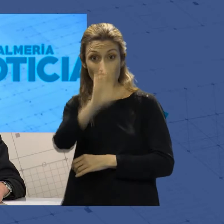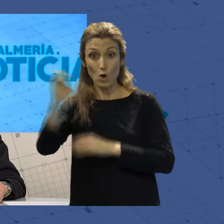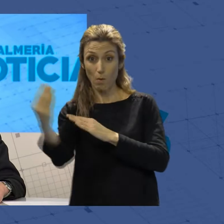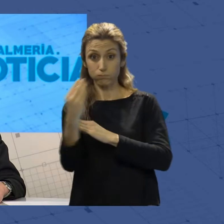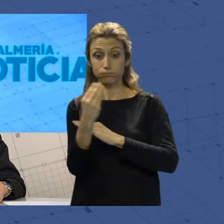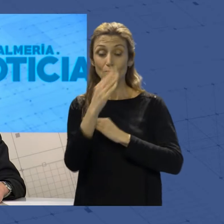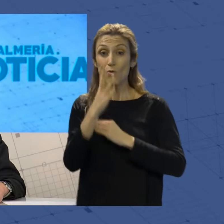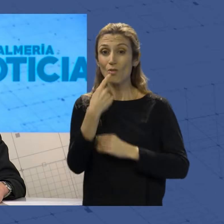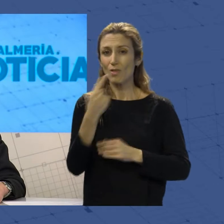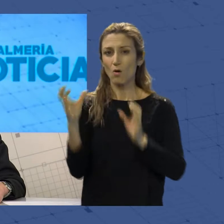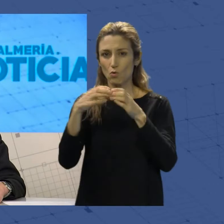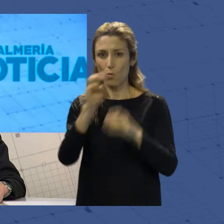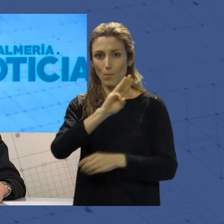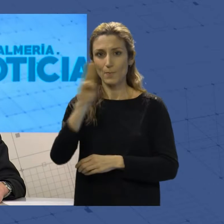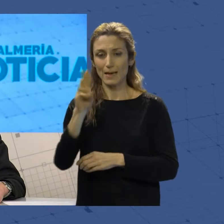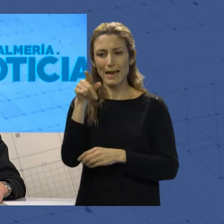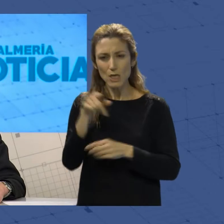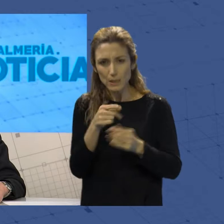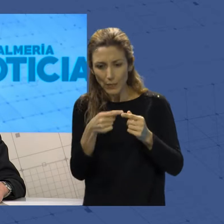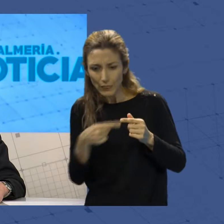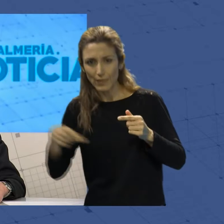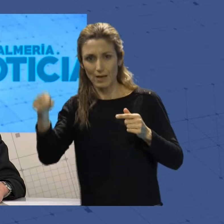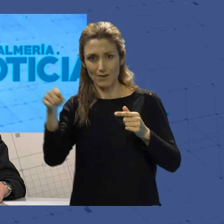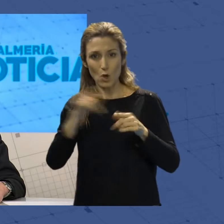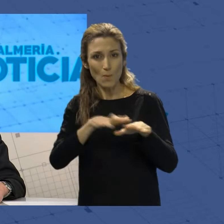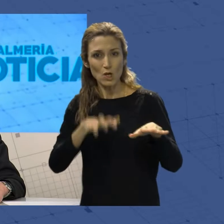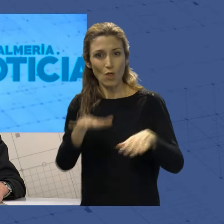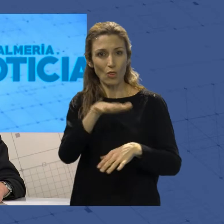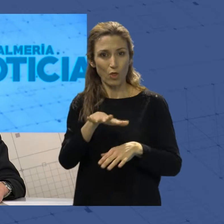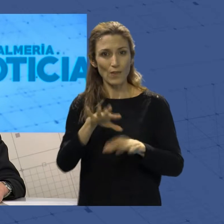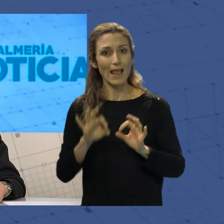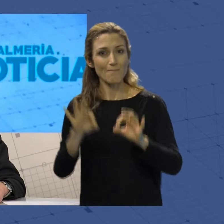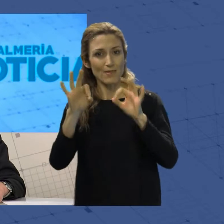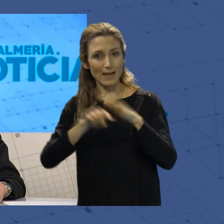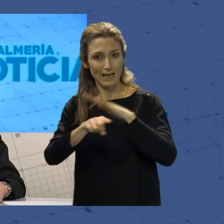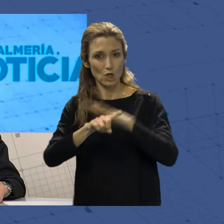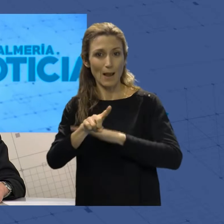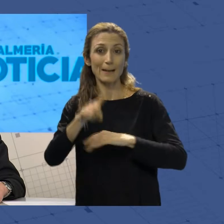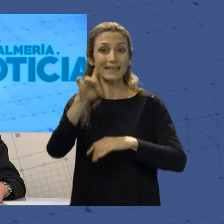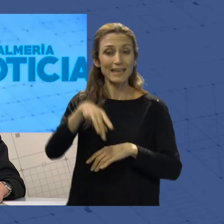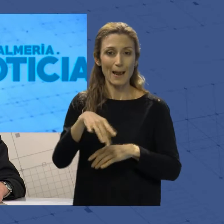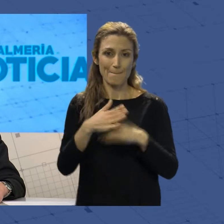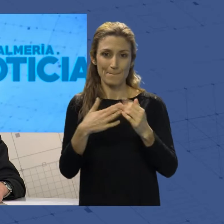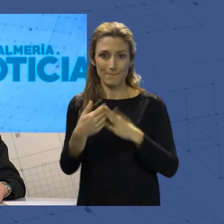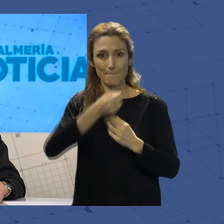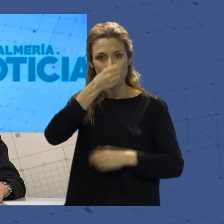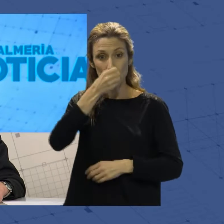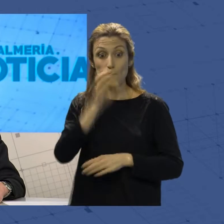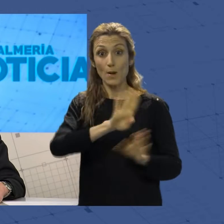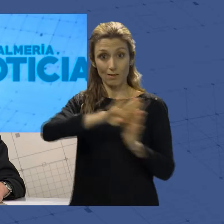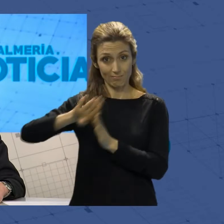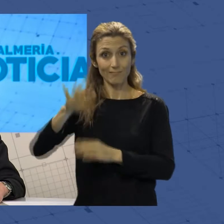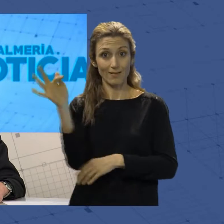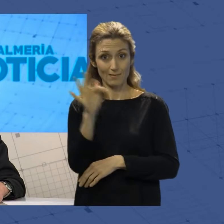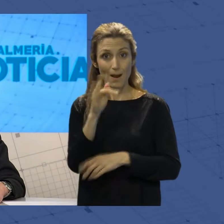el Partido Popular se están derivando en su mayoría a entidades gestionadas por el PSOE. Pero además de la política, también